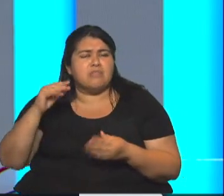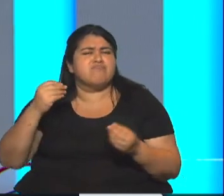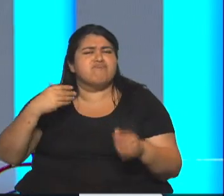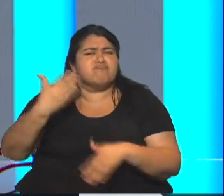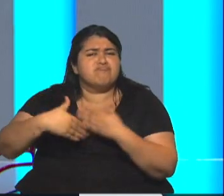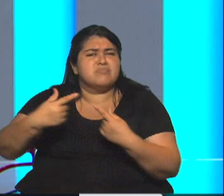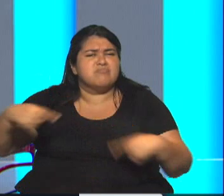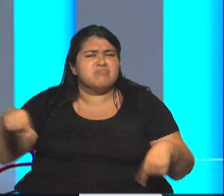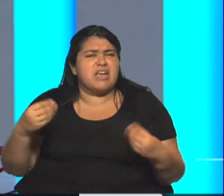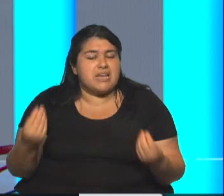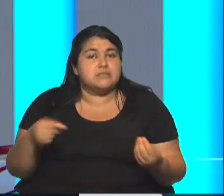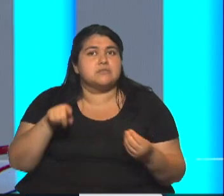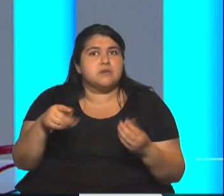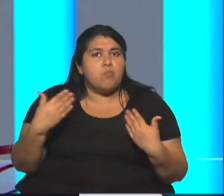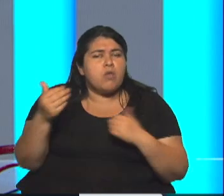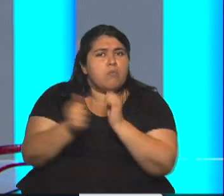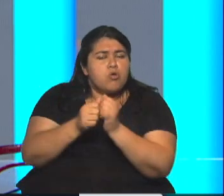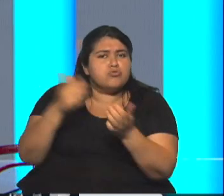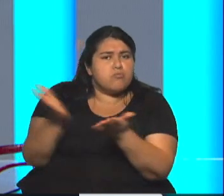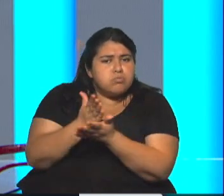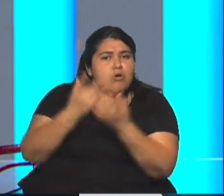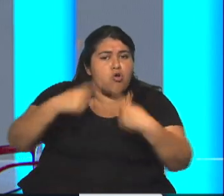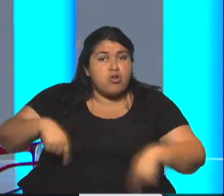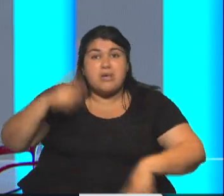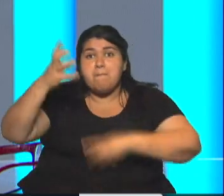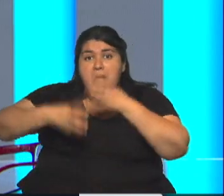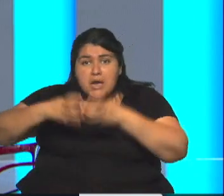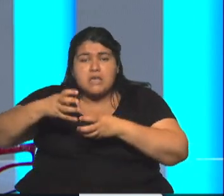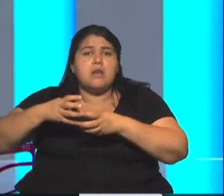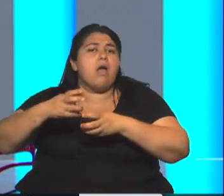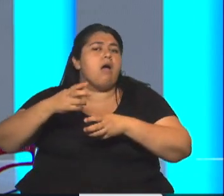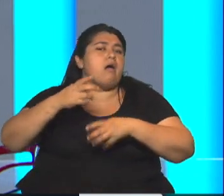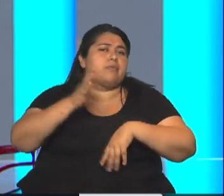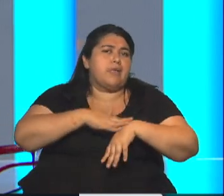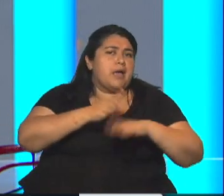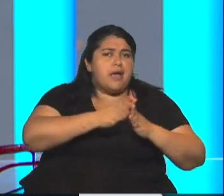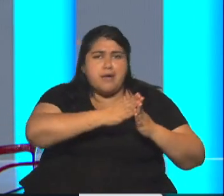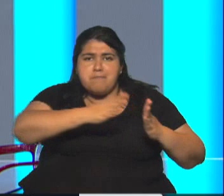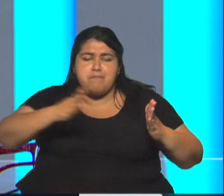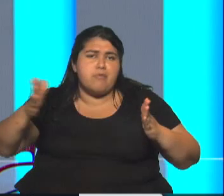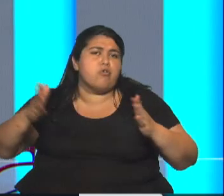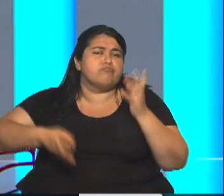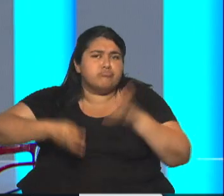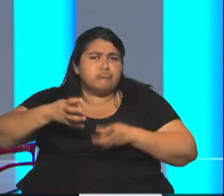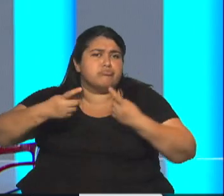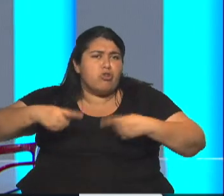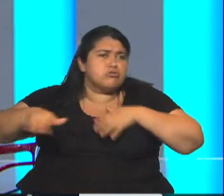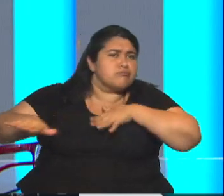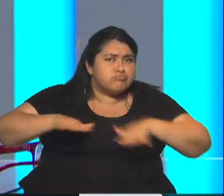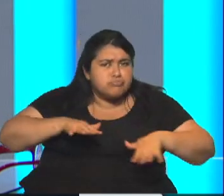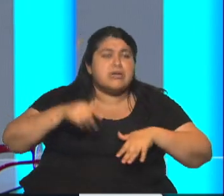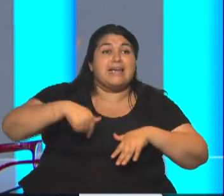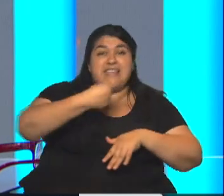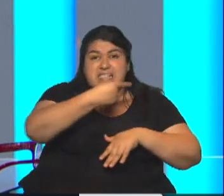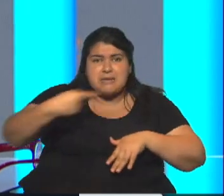de una empresa con capacidad para producir, por ejemplo, con sus máquinas, durante determinada cantidad de tiempo de la semana